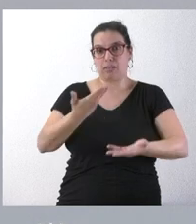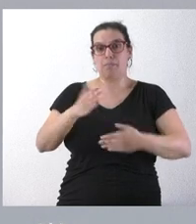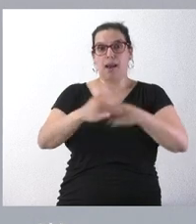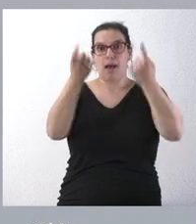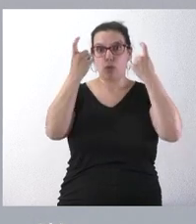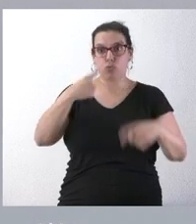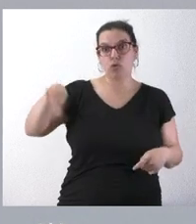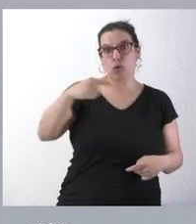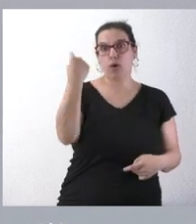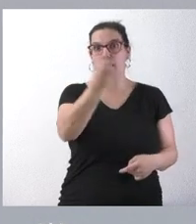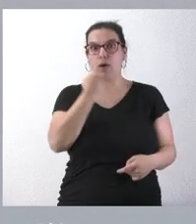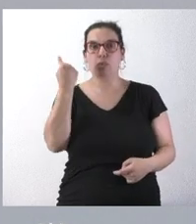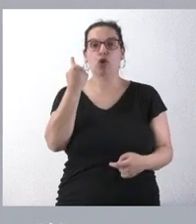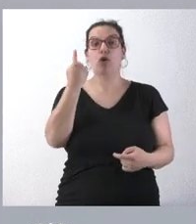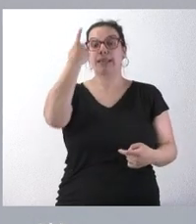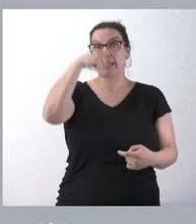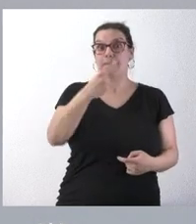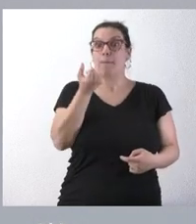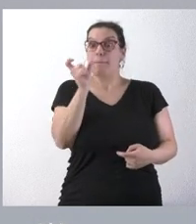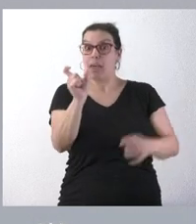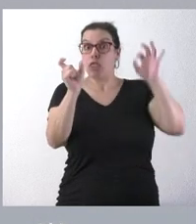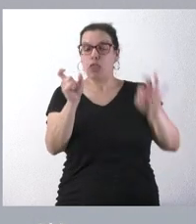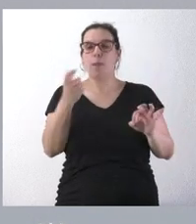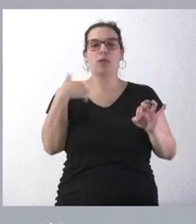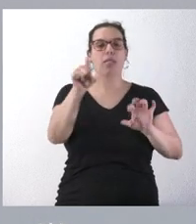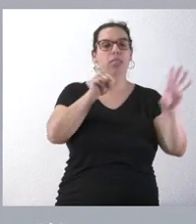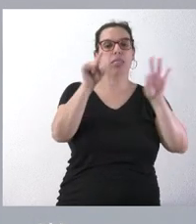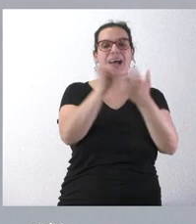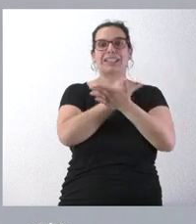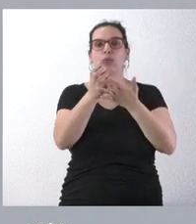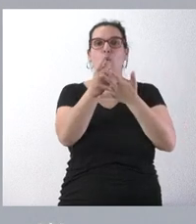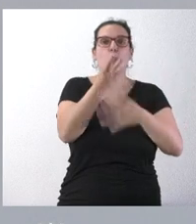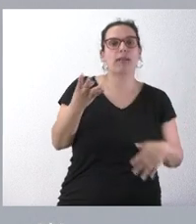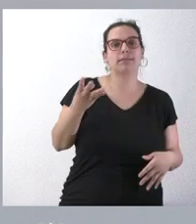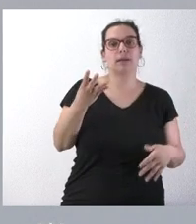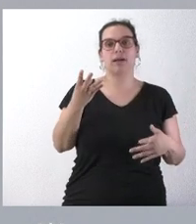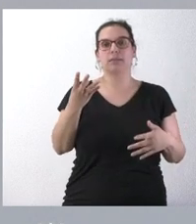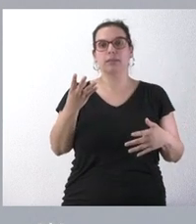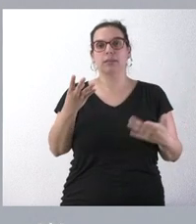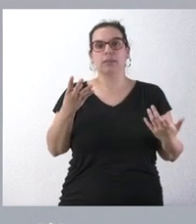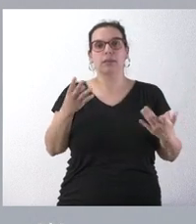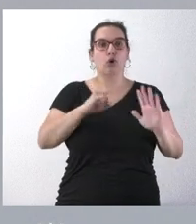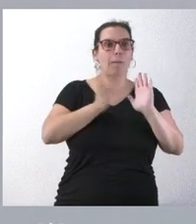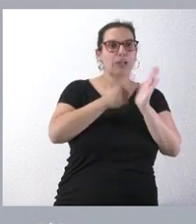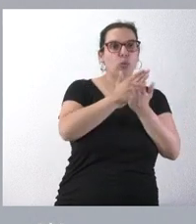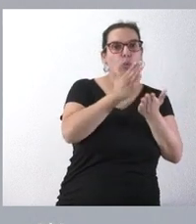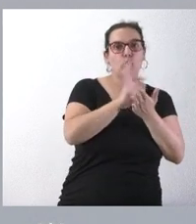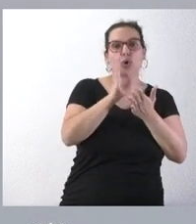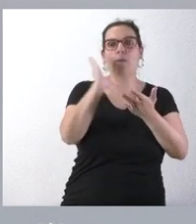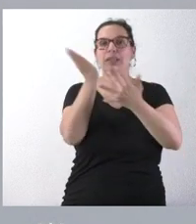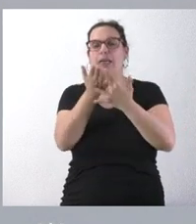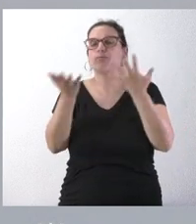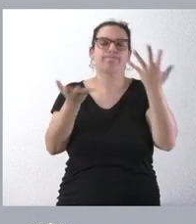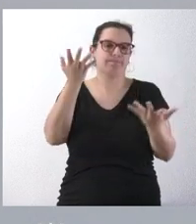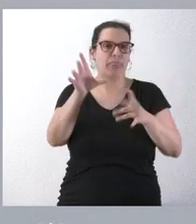alumno pueda decidir, conociendo toda la información, de qué asignaturas se matricula, si del curso completo, si de parte de él, en